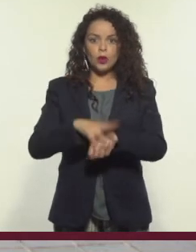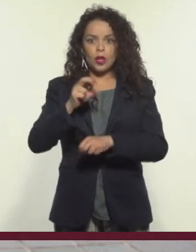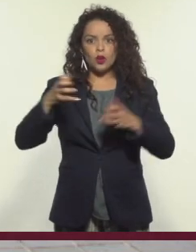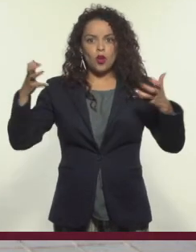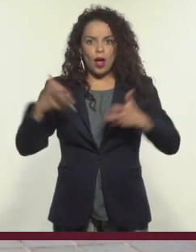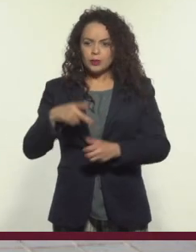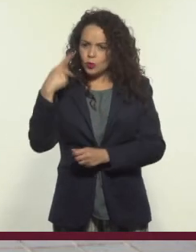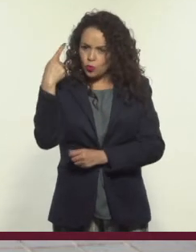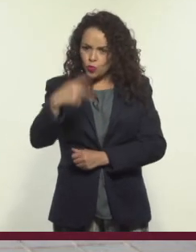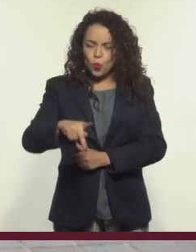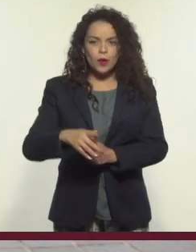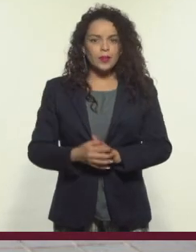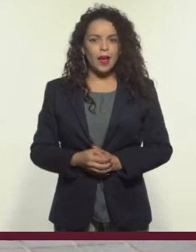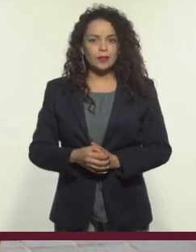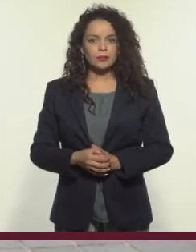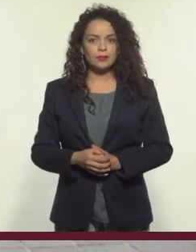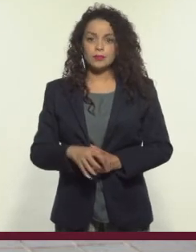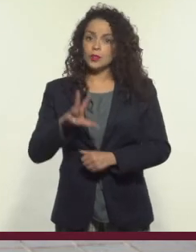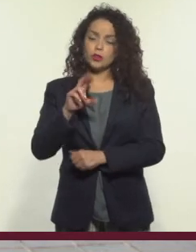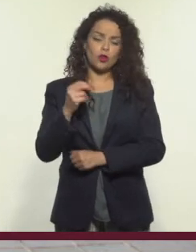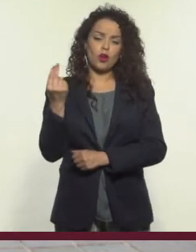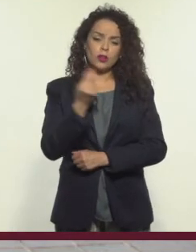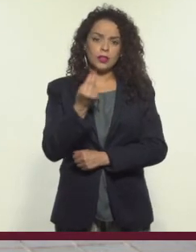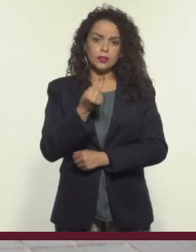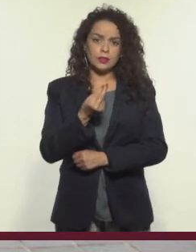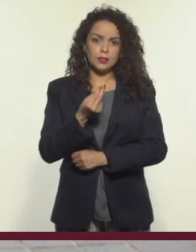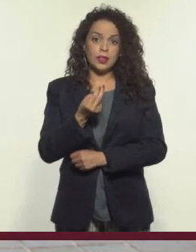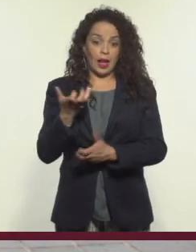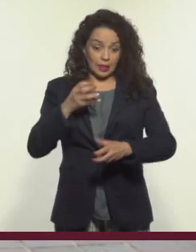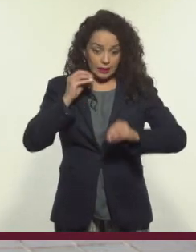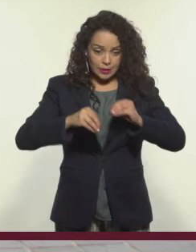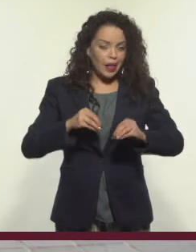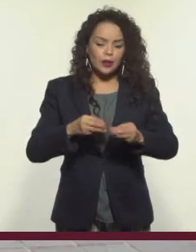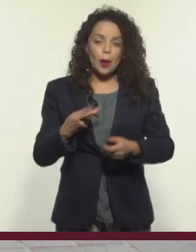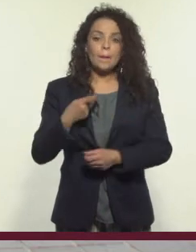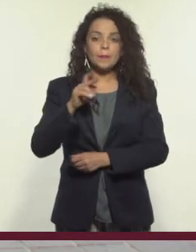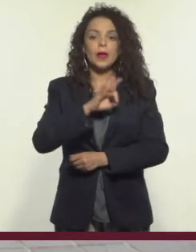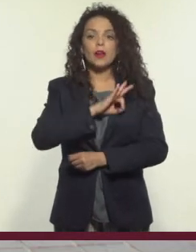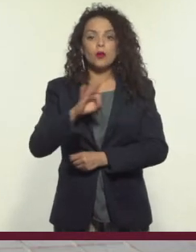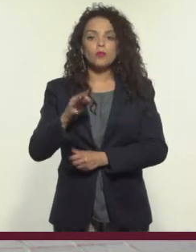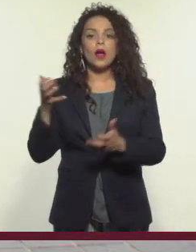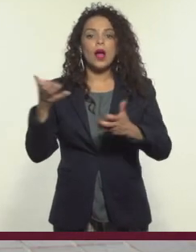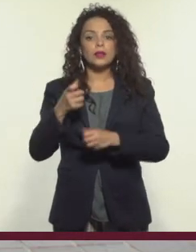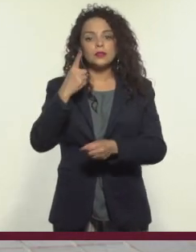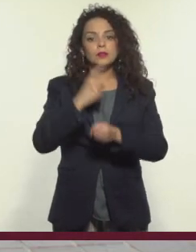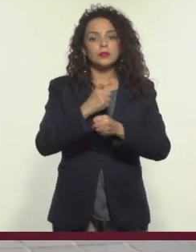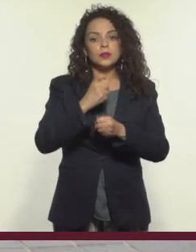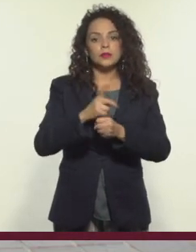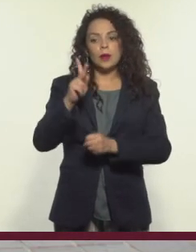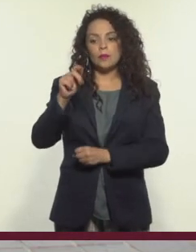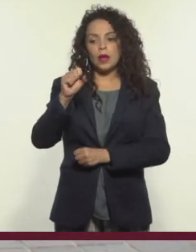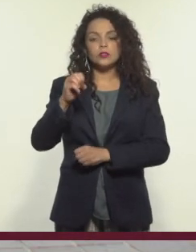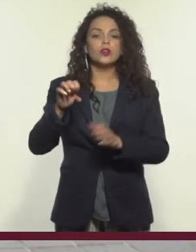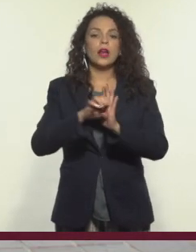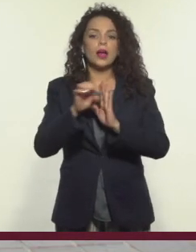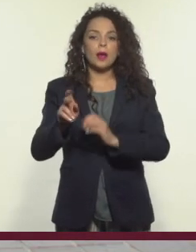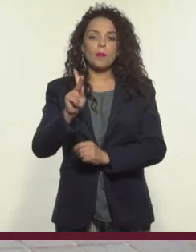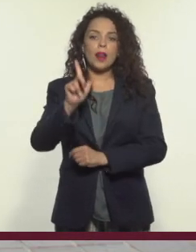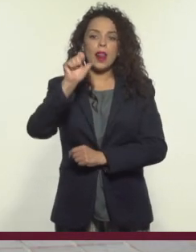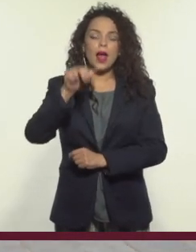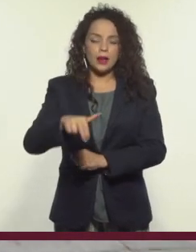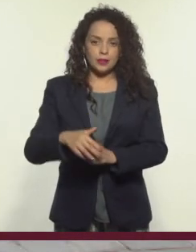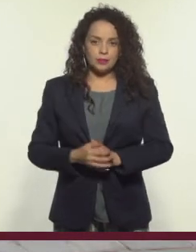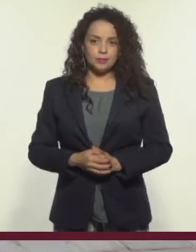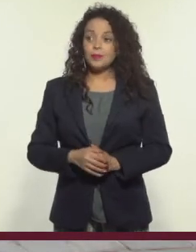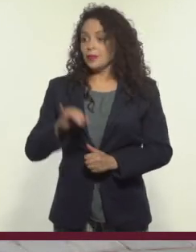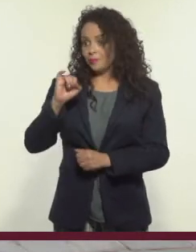¿por qué no hacemos la nuestra? Obviamente no es necesario llevarla a cabo, pero por lo menos podemos hacer los primeros pasos como la planeación.